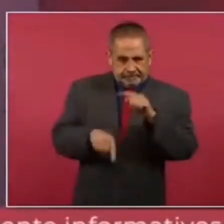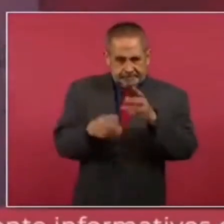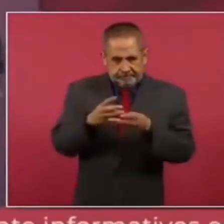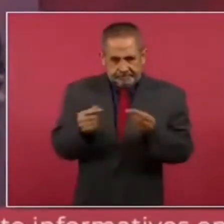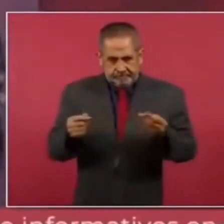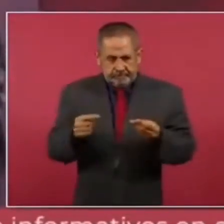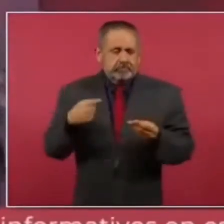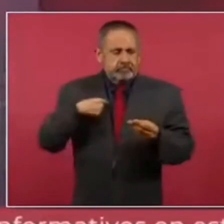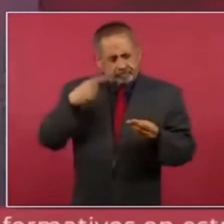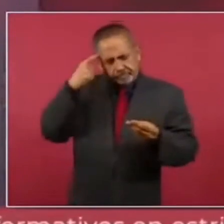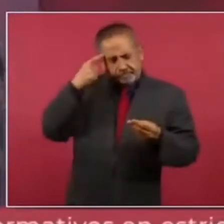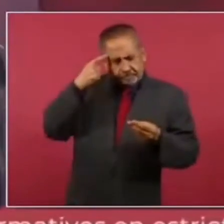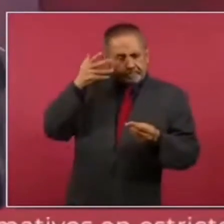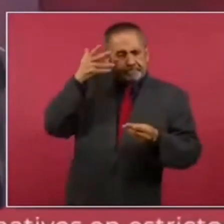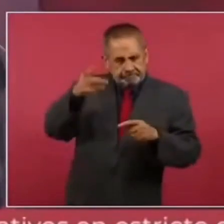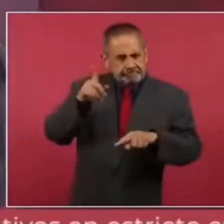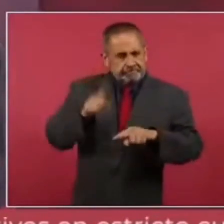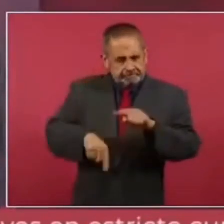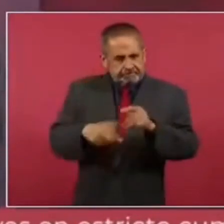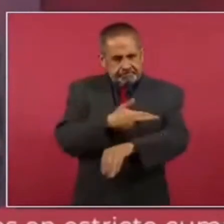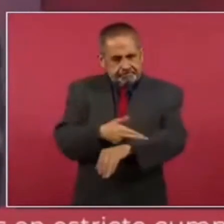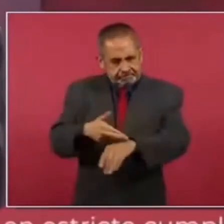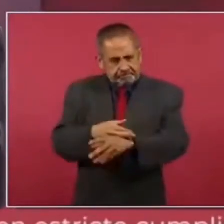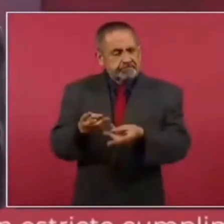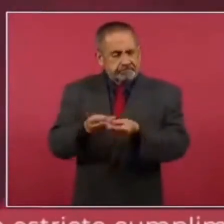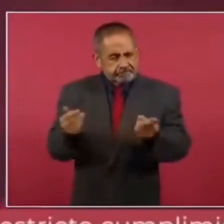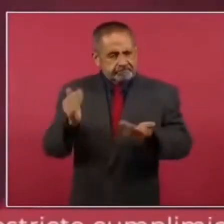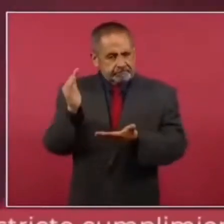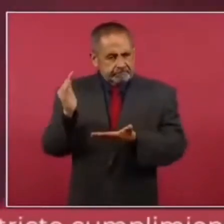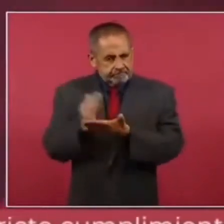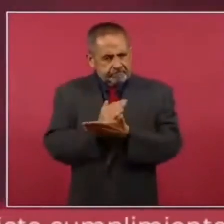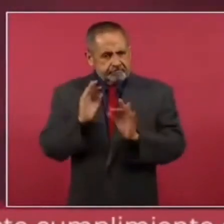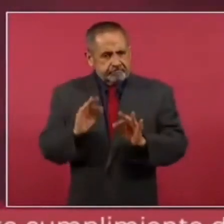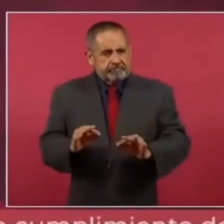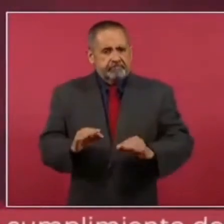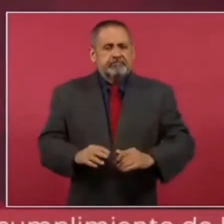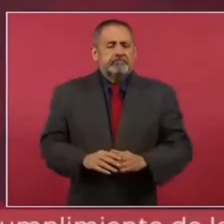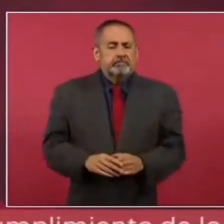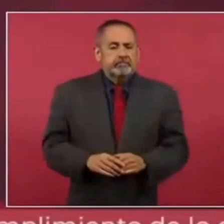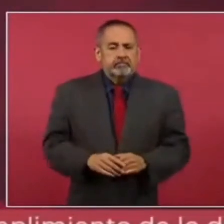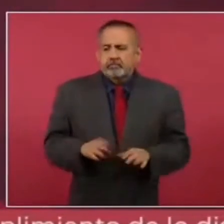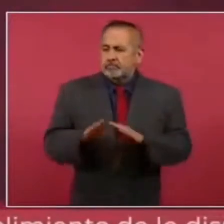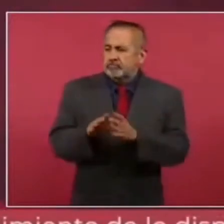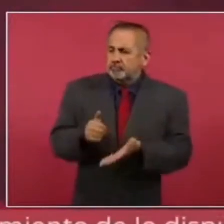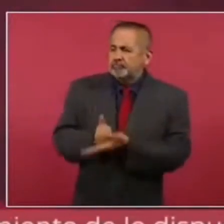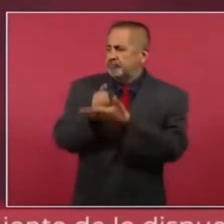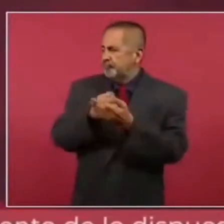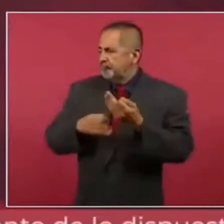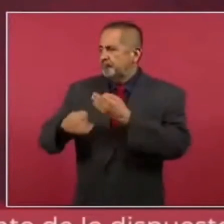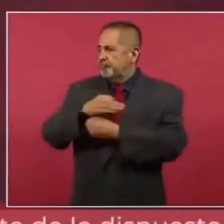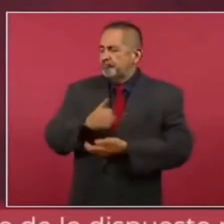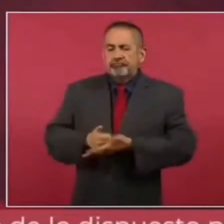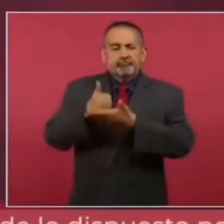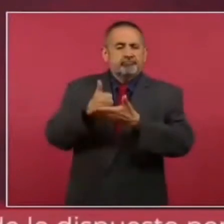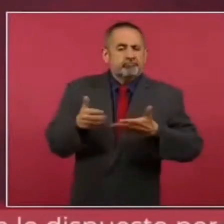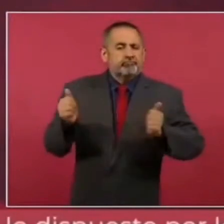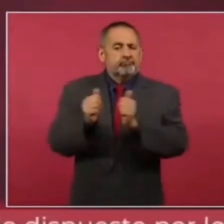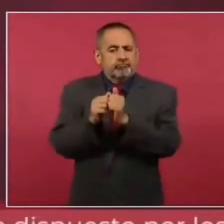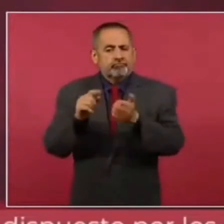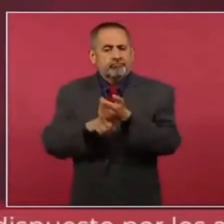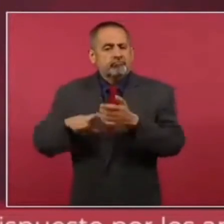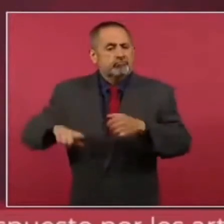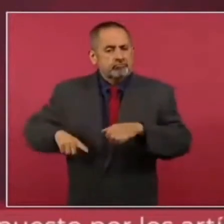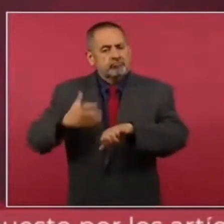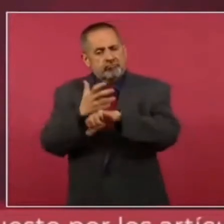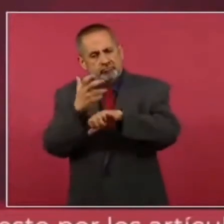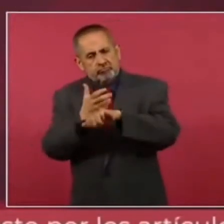a resolver operando con el gobierno de